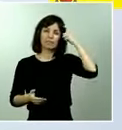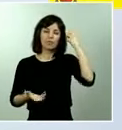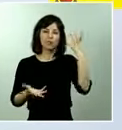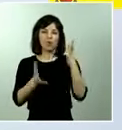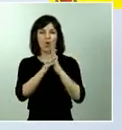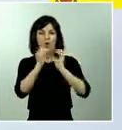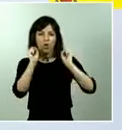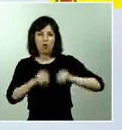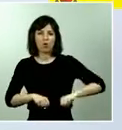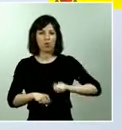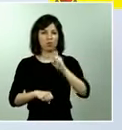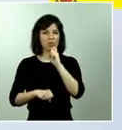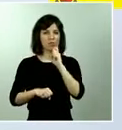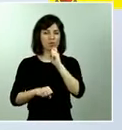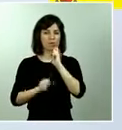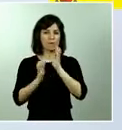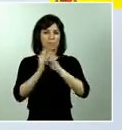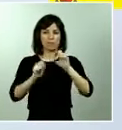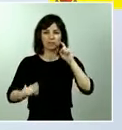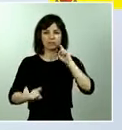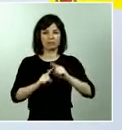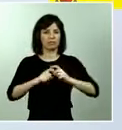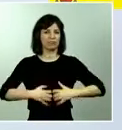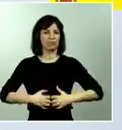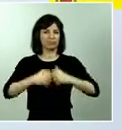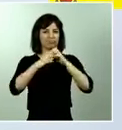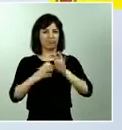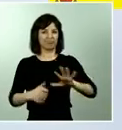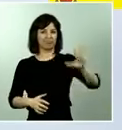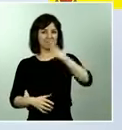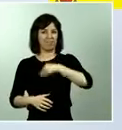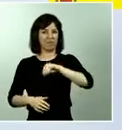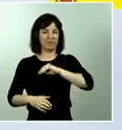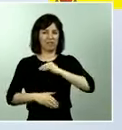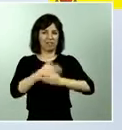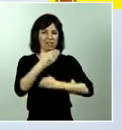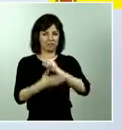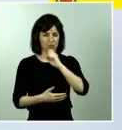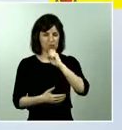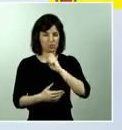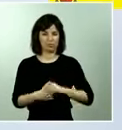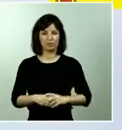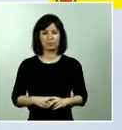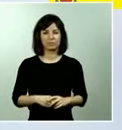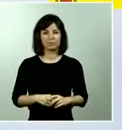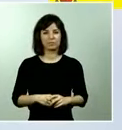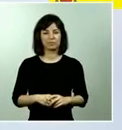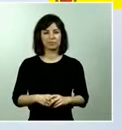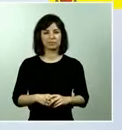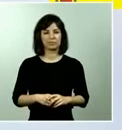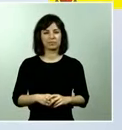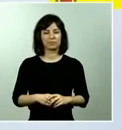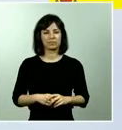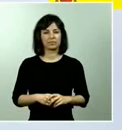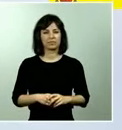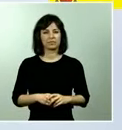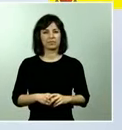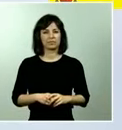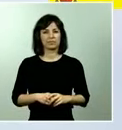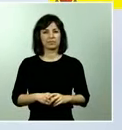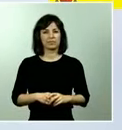pacto por la reconstrucción nacional ya creo que se han comunicado los bloques que